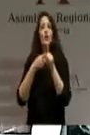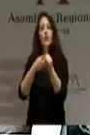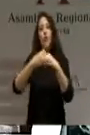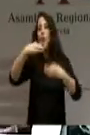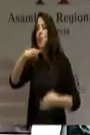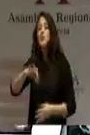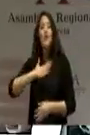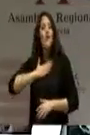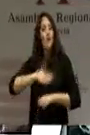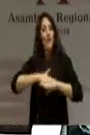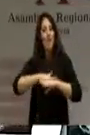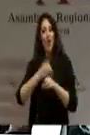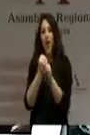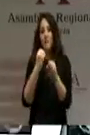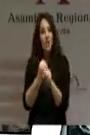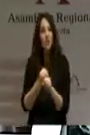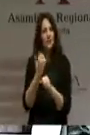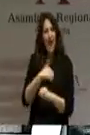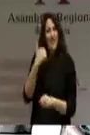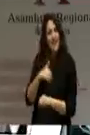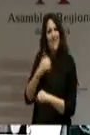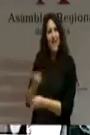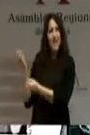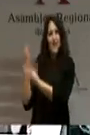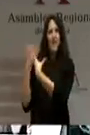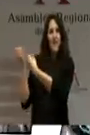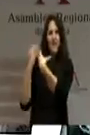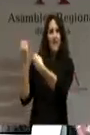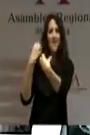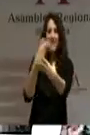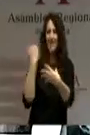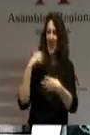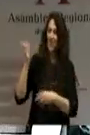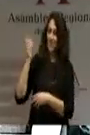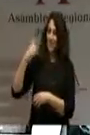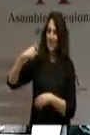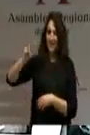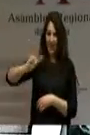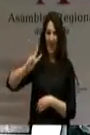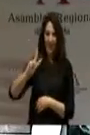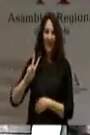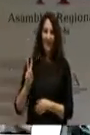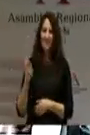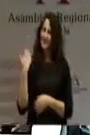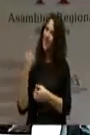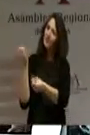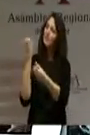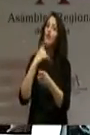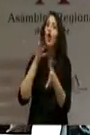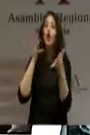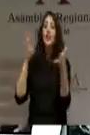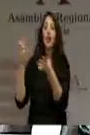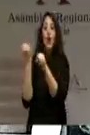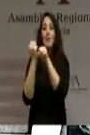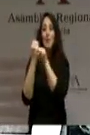Gobierno es el empleo. Eso se lo hemos oído al presidente Valcárcel, se lo hemos oído a los anteriores consejeros de